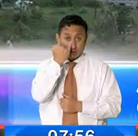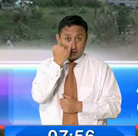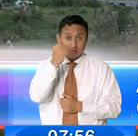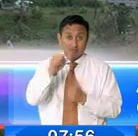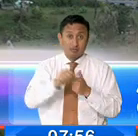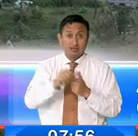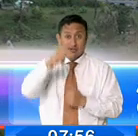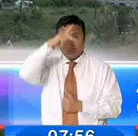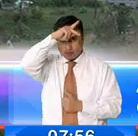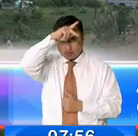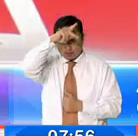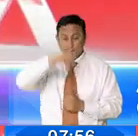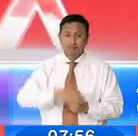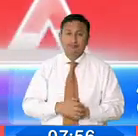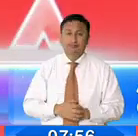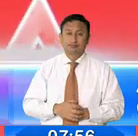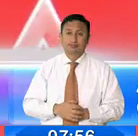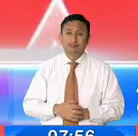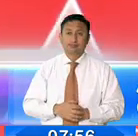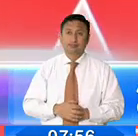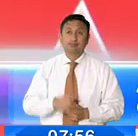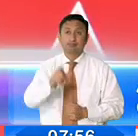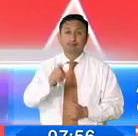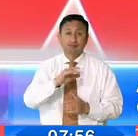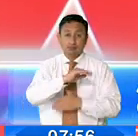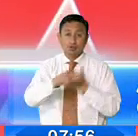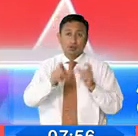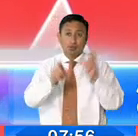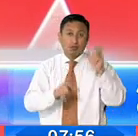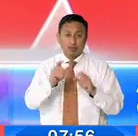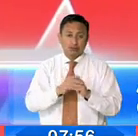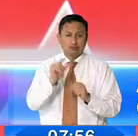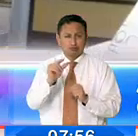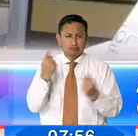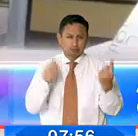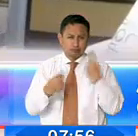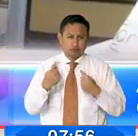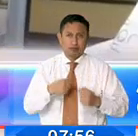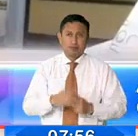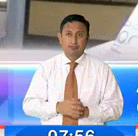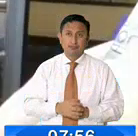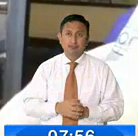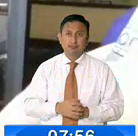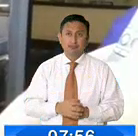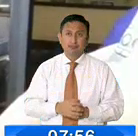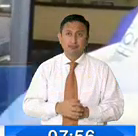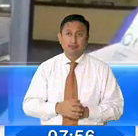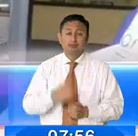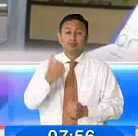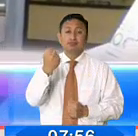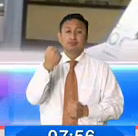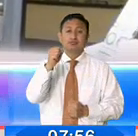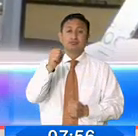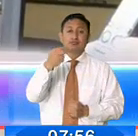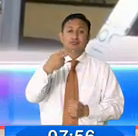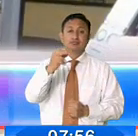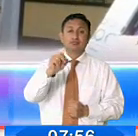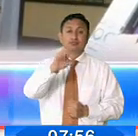con el Perú, Shell. Todas las personas resultaron con heridas leves. Cubría la ruta Shell, Juyuinza, Shell.